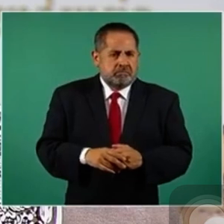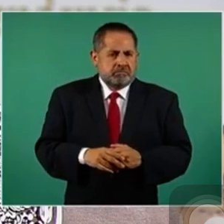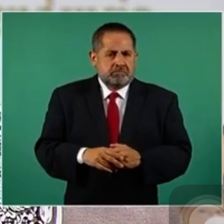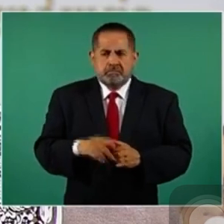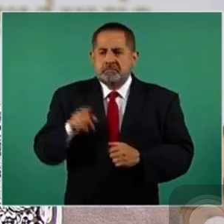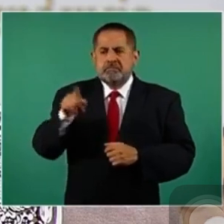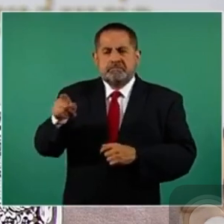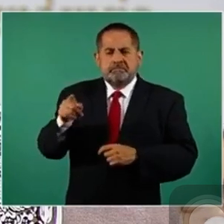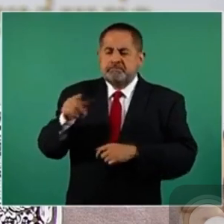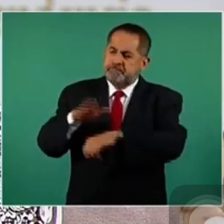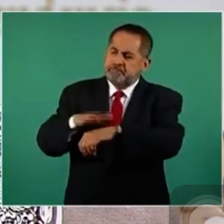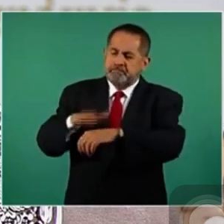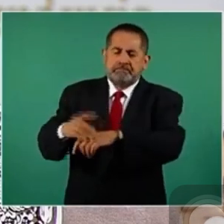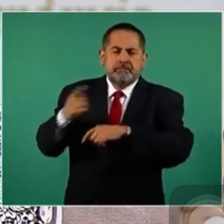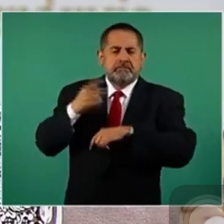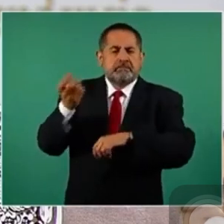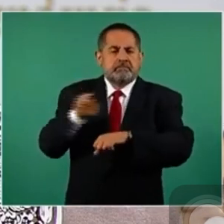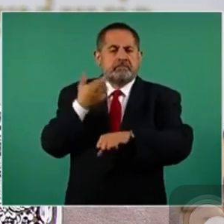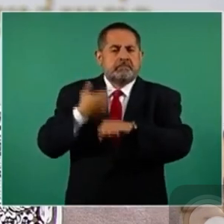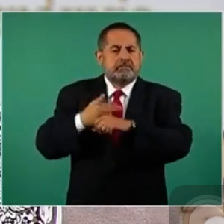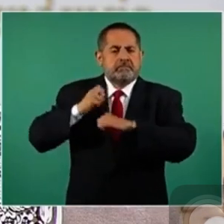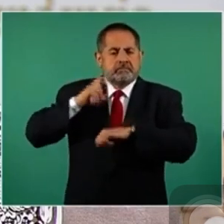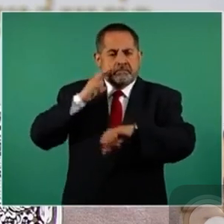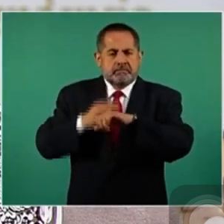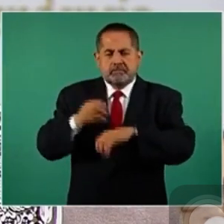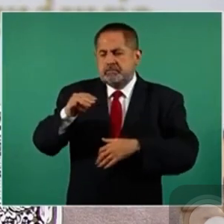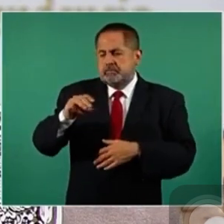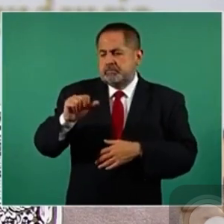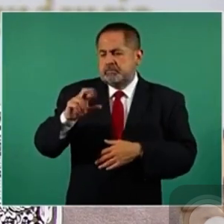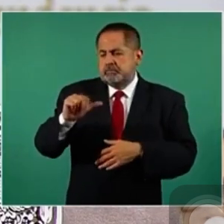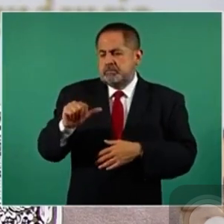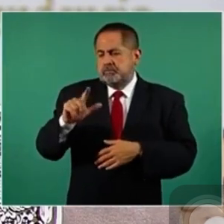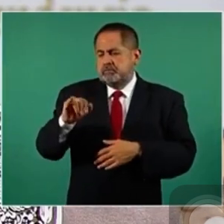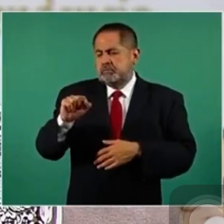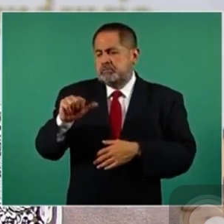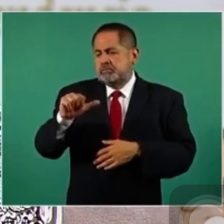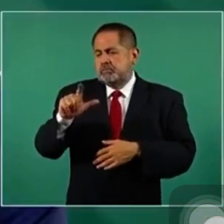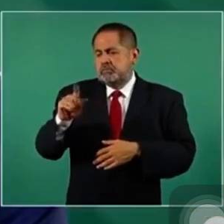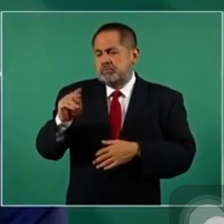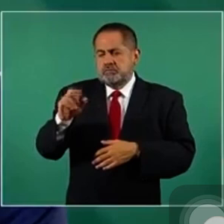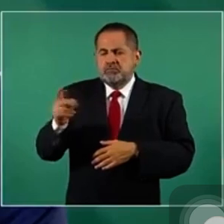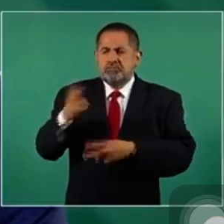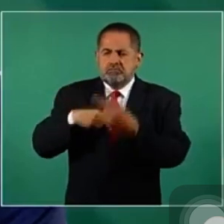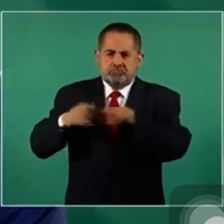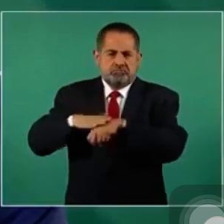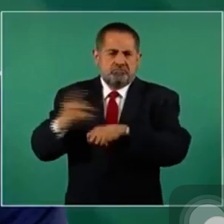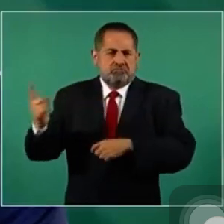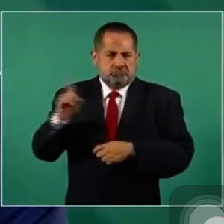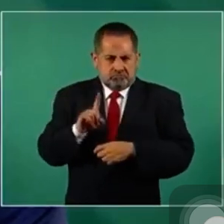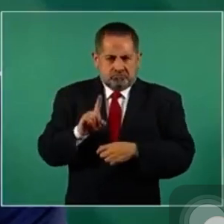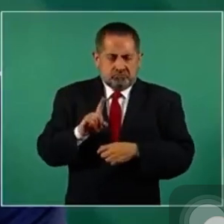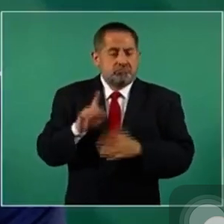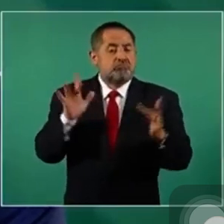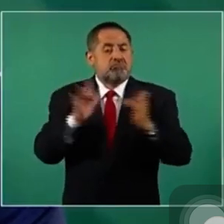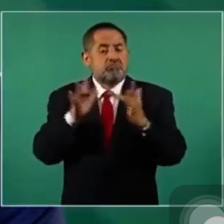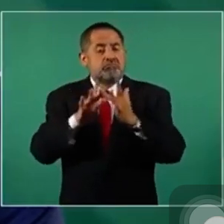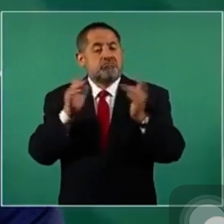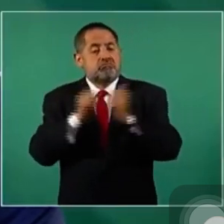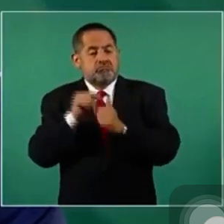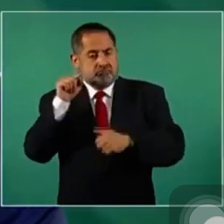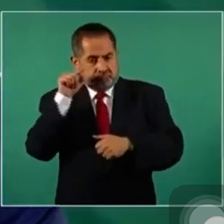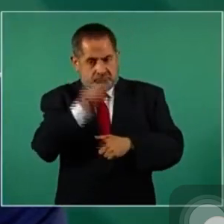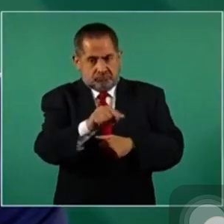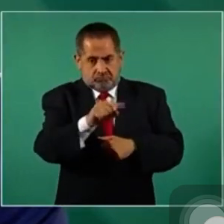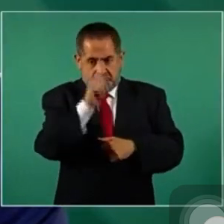secretaria de Medio Ambiente, María Luisa Alvores. Entonces, te va a hacer